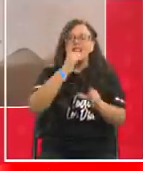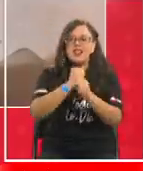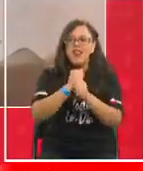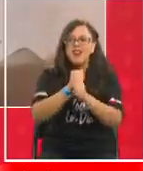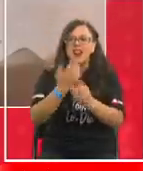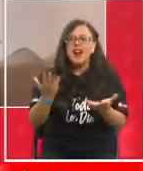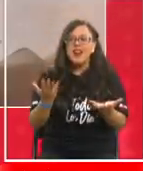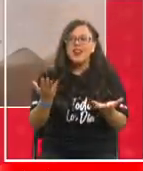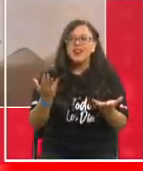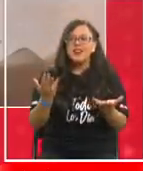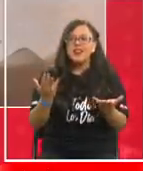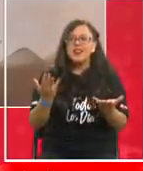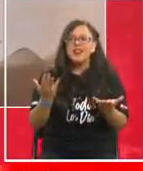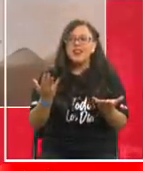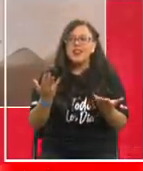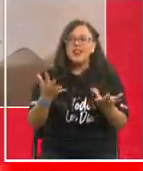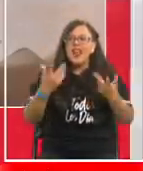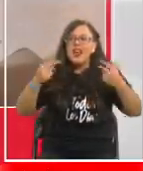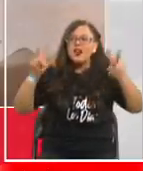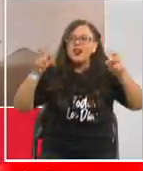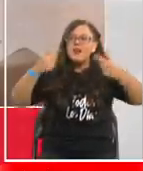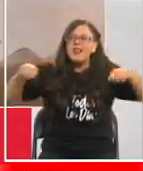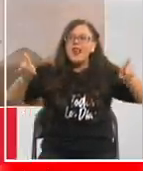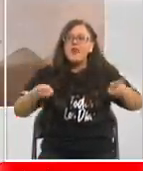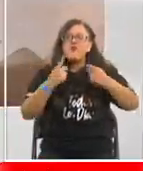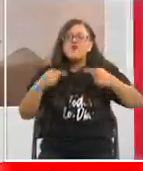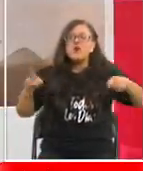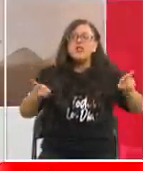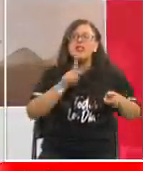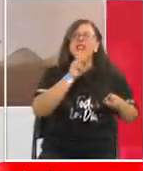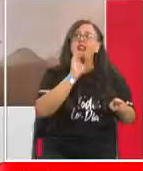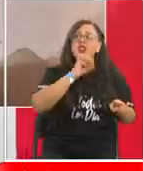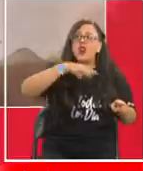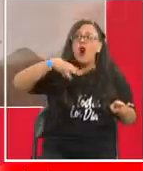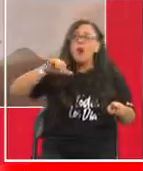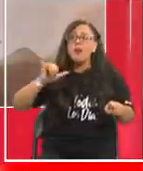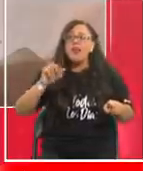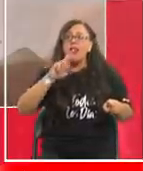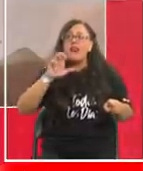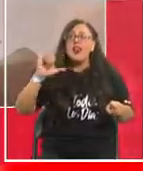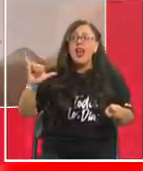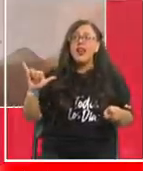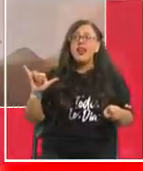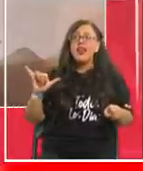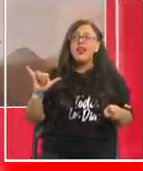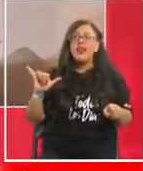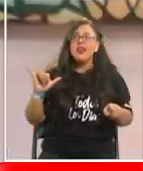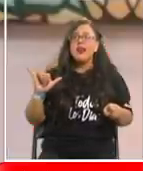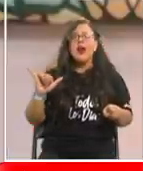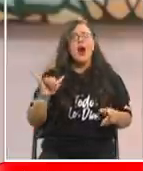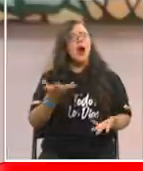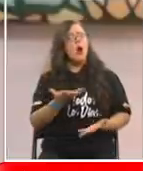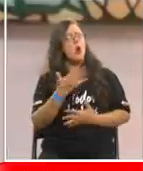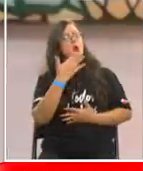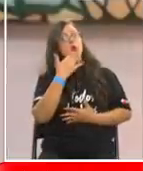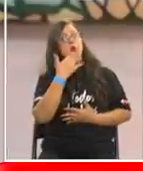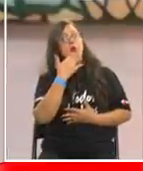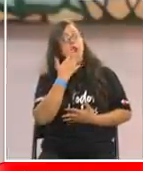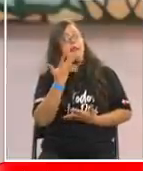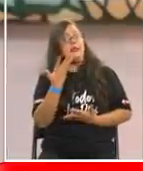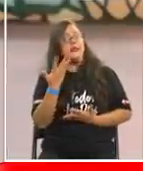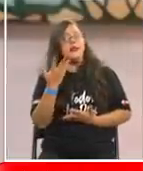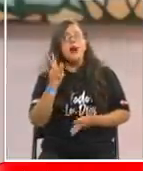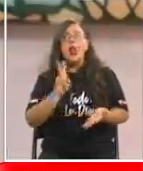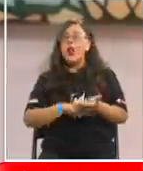con unos emblemáticos de la música como es la sonora de Tommy Ray. Uf, es una cosa